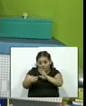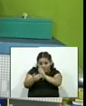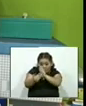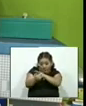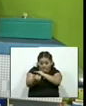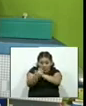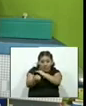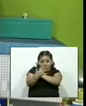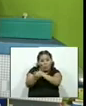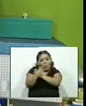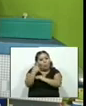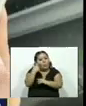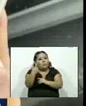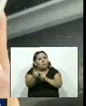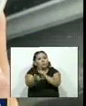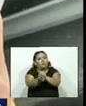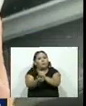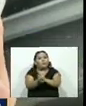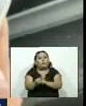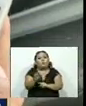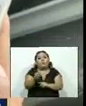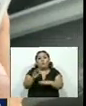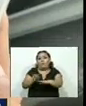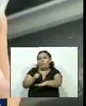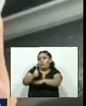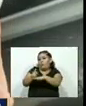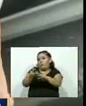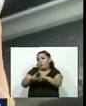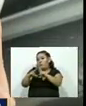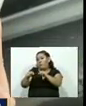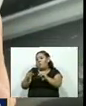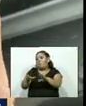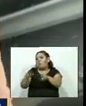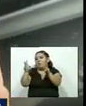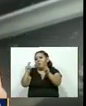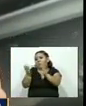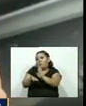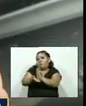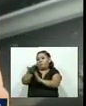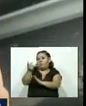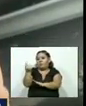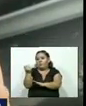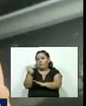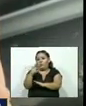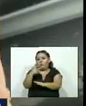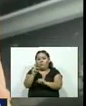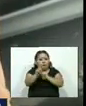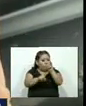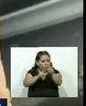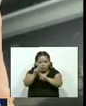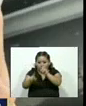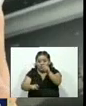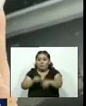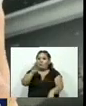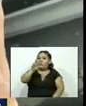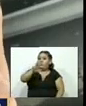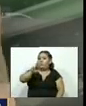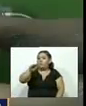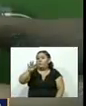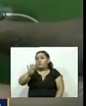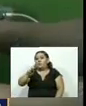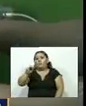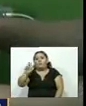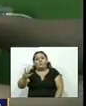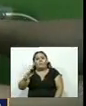es alguien conocido la fundación nicaragüense para el desarrollo económico y social encuestó a 323 mujeres